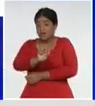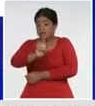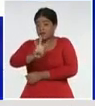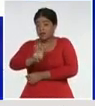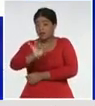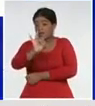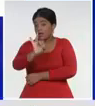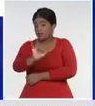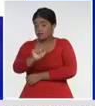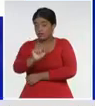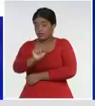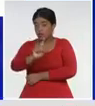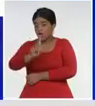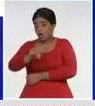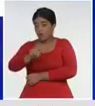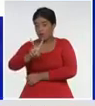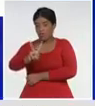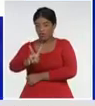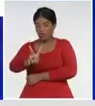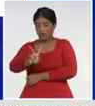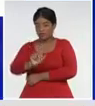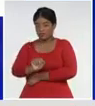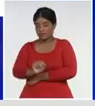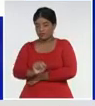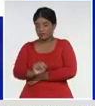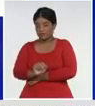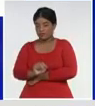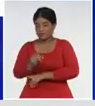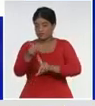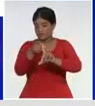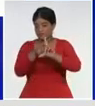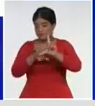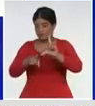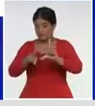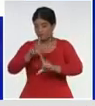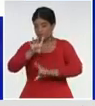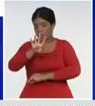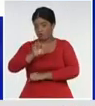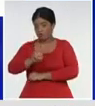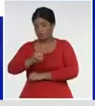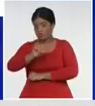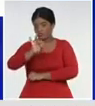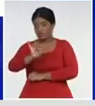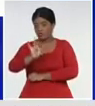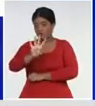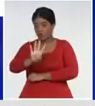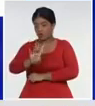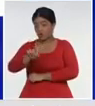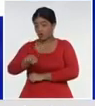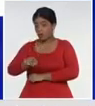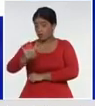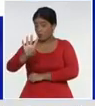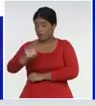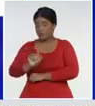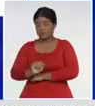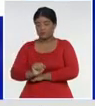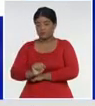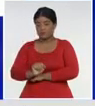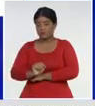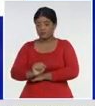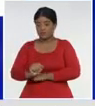737,2, Reila, 474,4, San Miguel, con